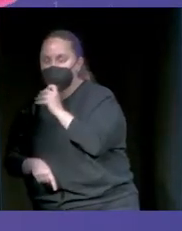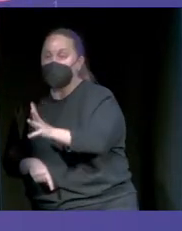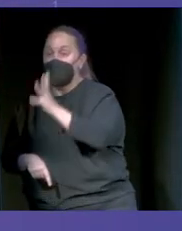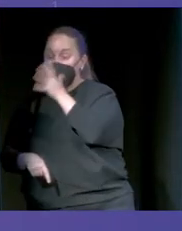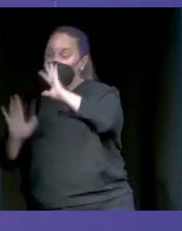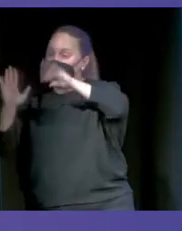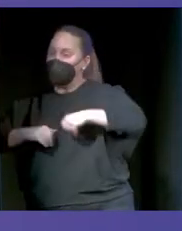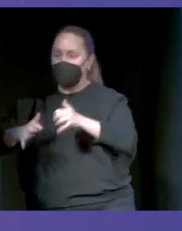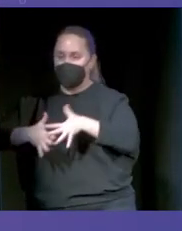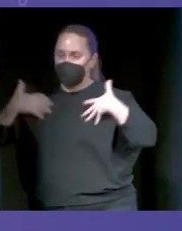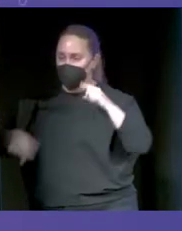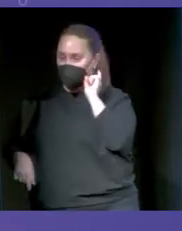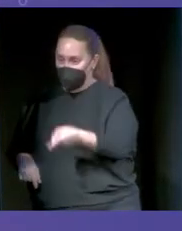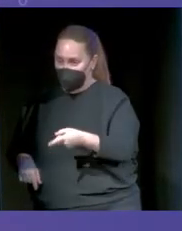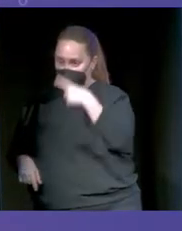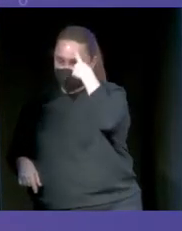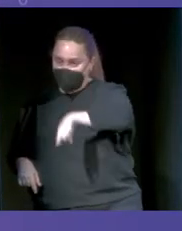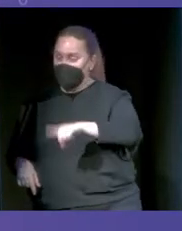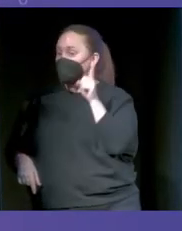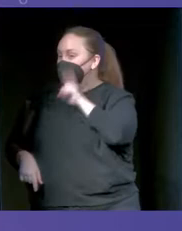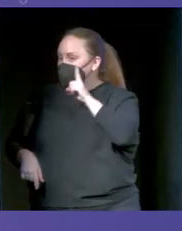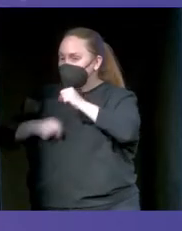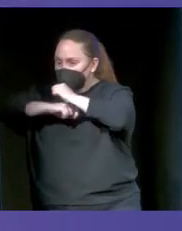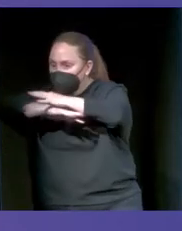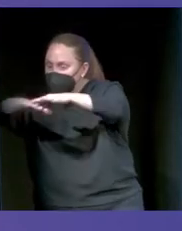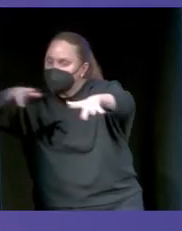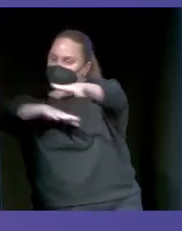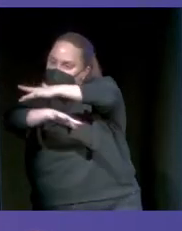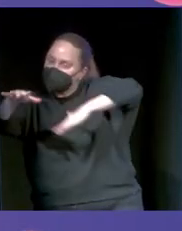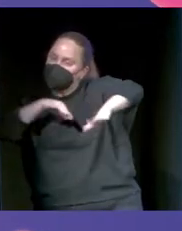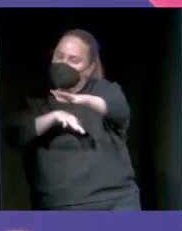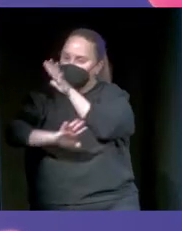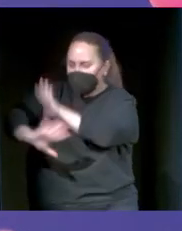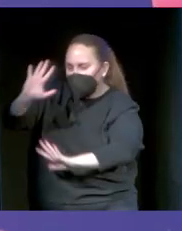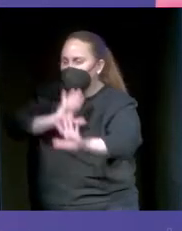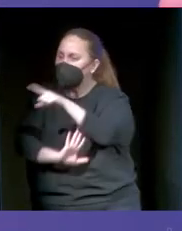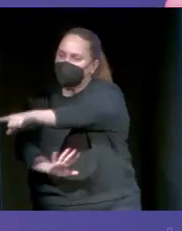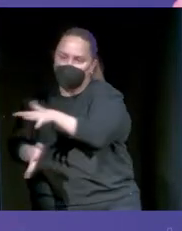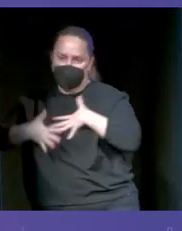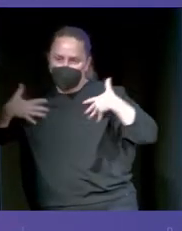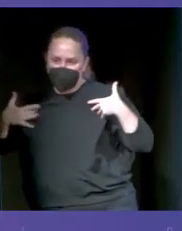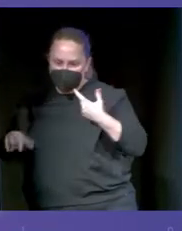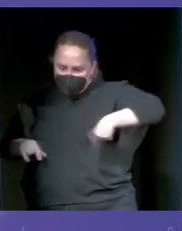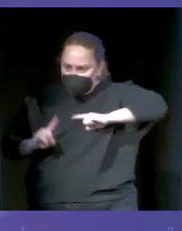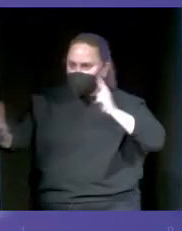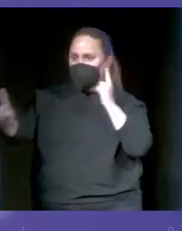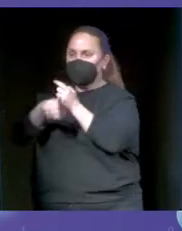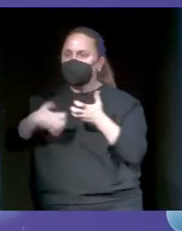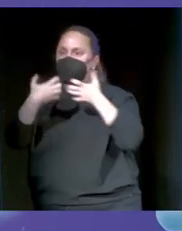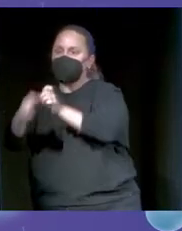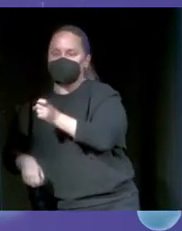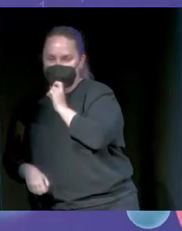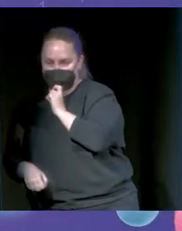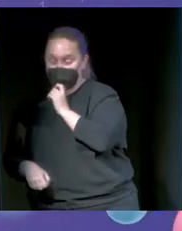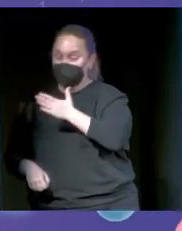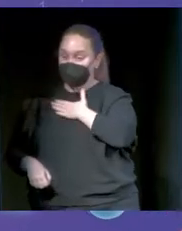emocional, que son lo que son las fake news. En Neutral hemos automatizado totalmente las dos primeras etapas. Y eso es de lo que os voy a hablar hoy.